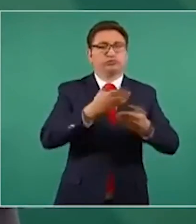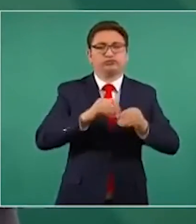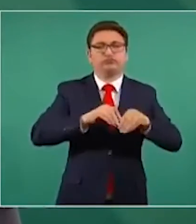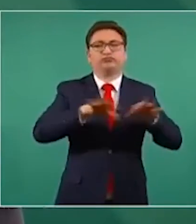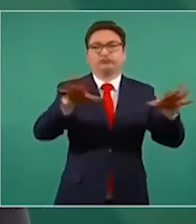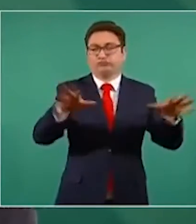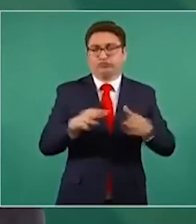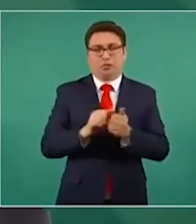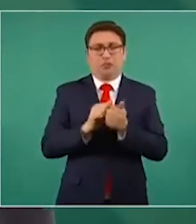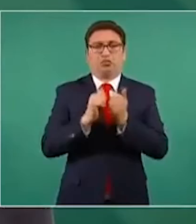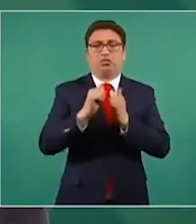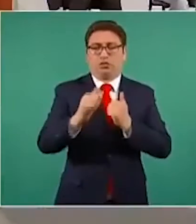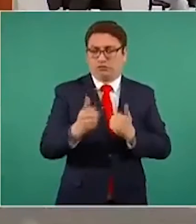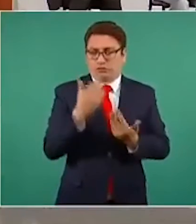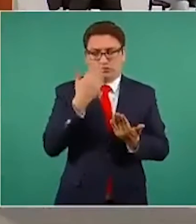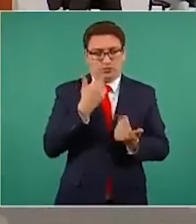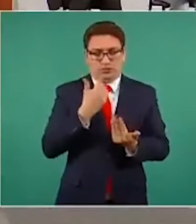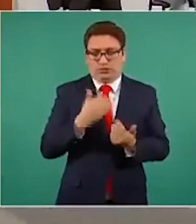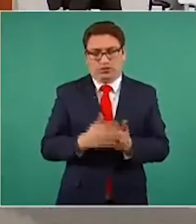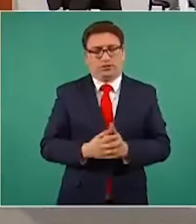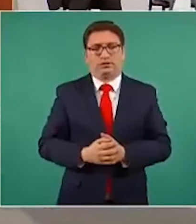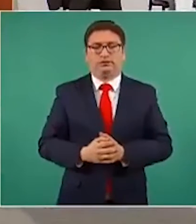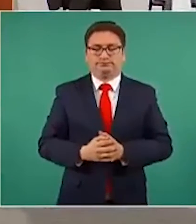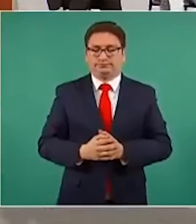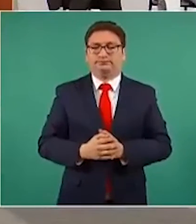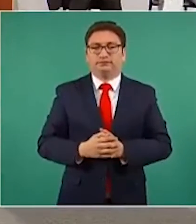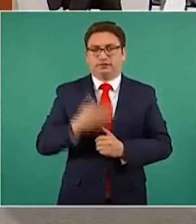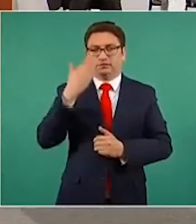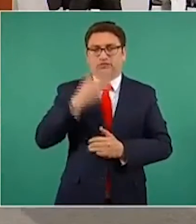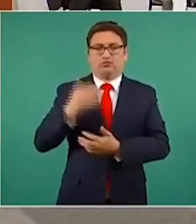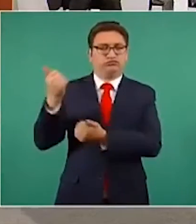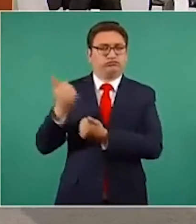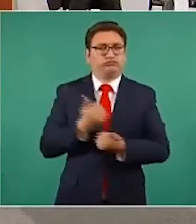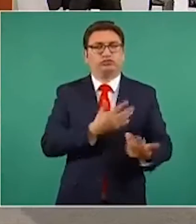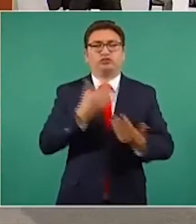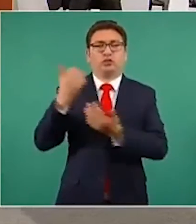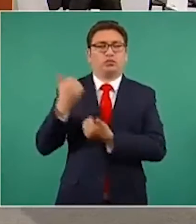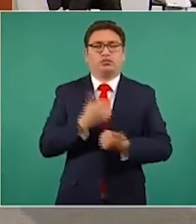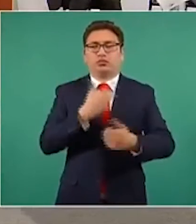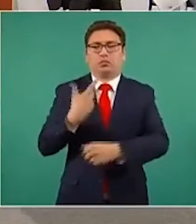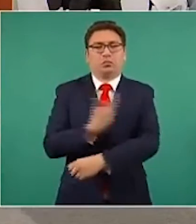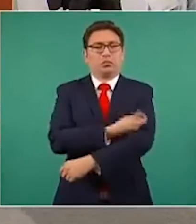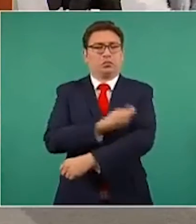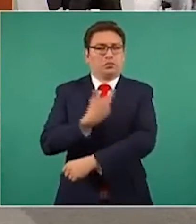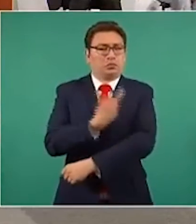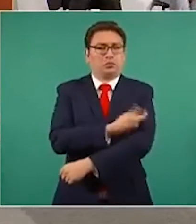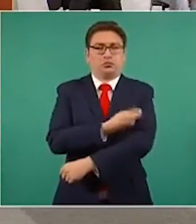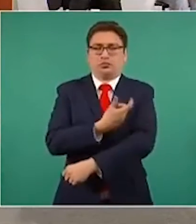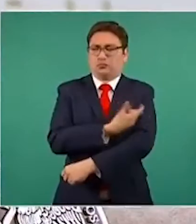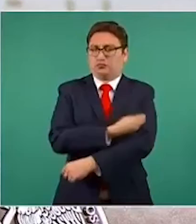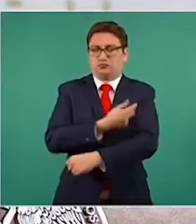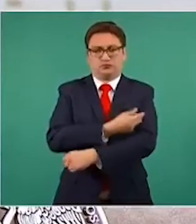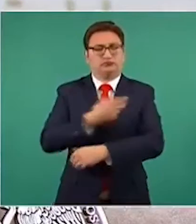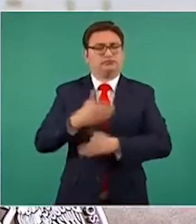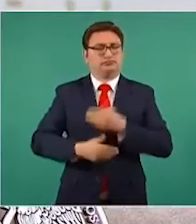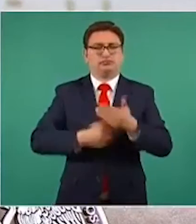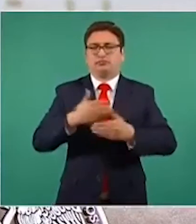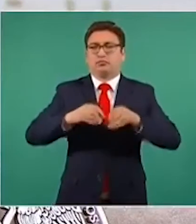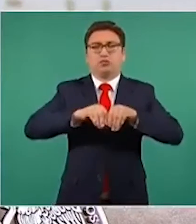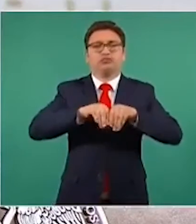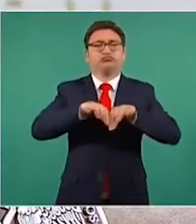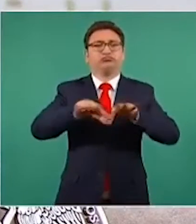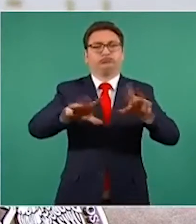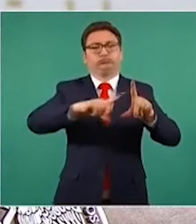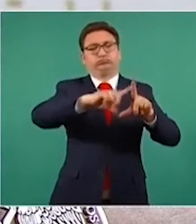rezago alguno, lo que hay es este tránsito continuo de dosis de vacunas y de aplicación. Cubrimos a todo el país,